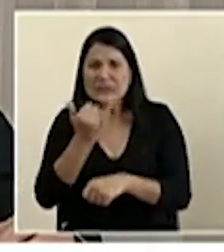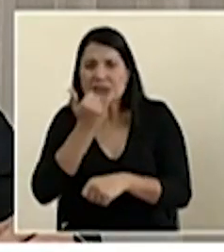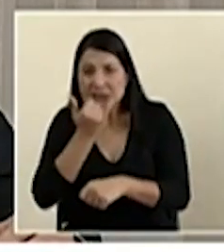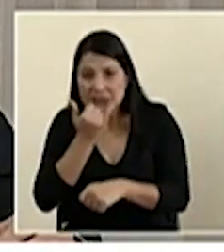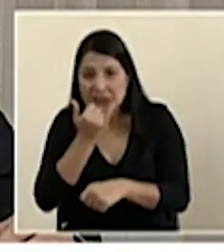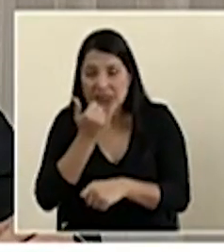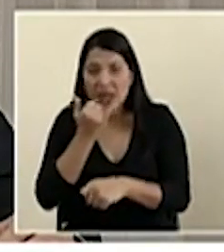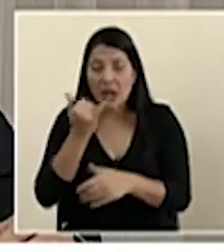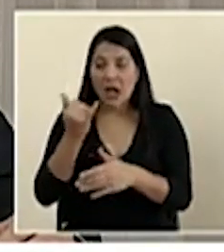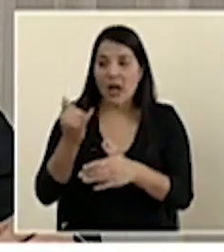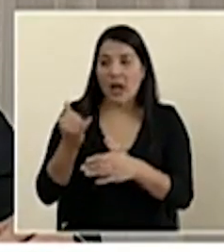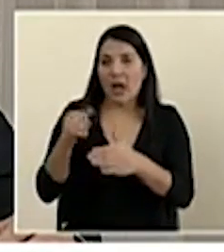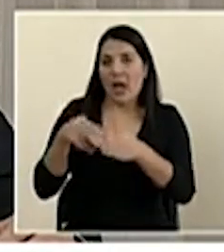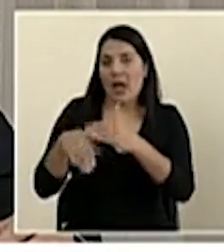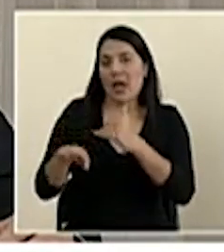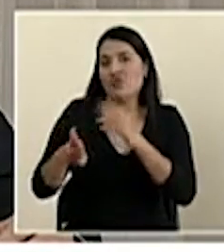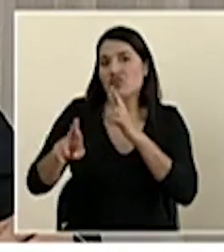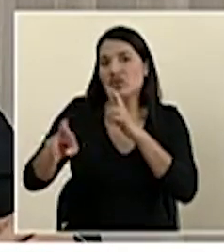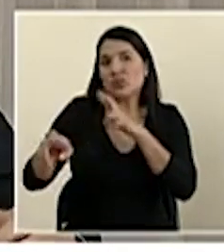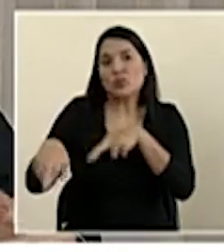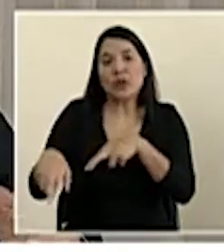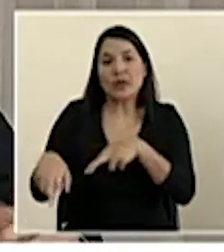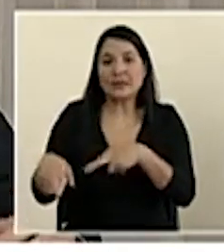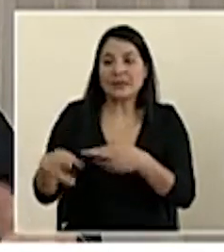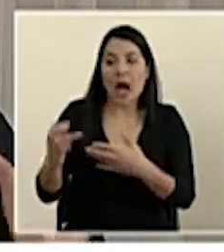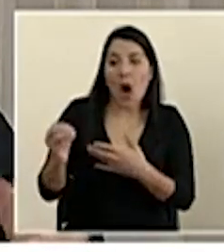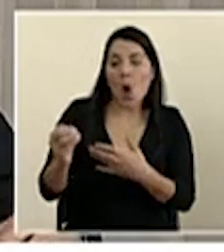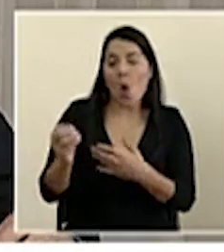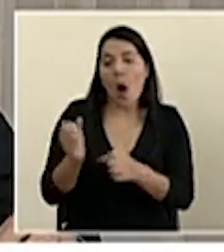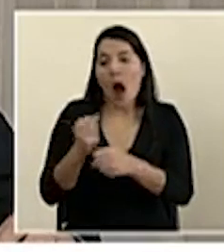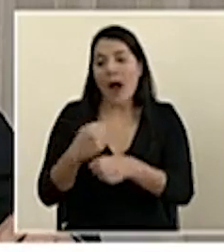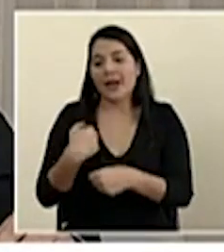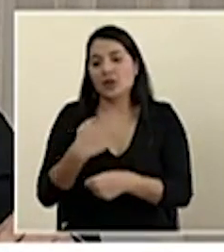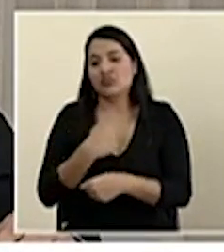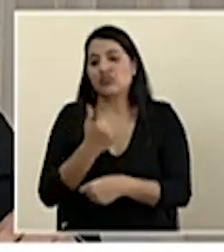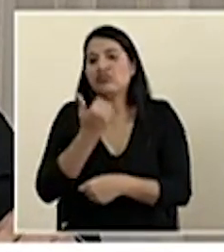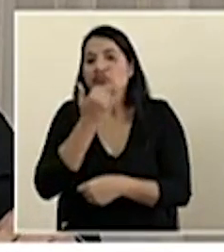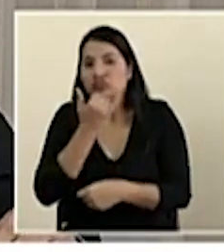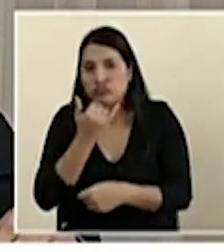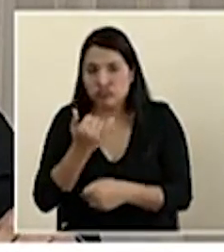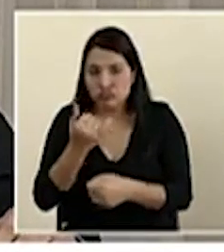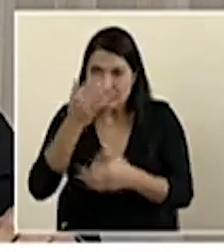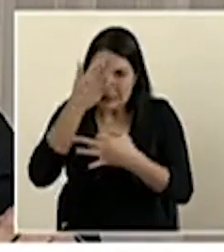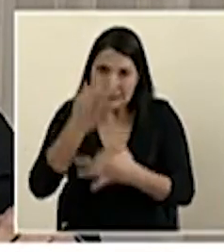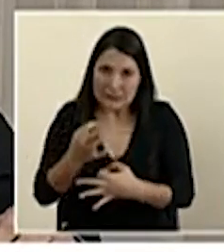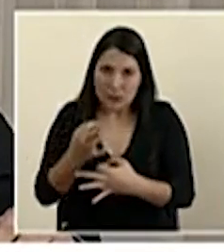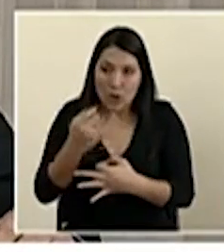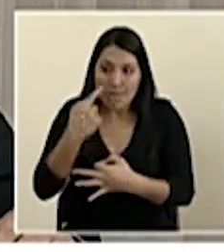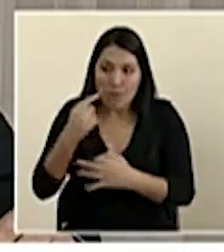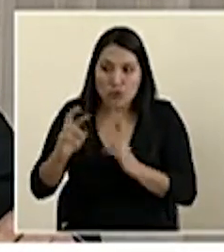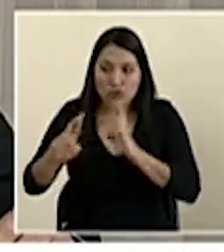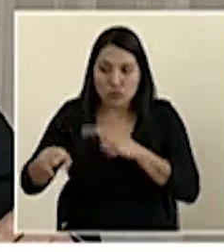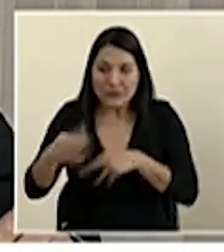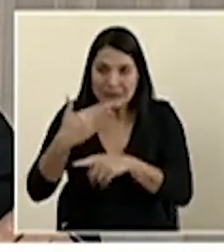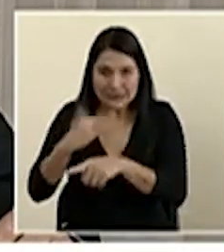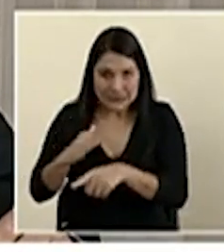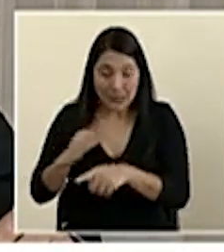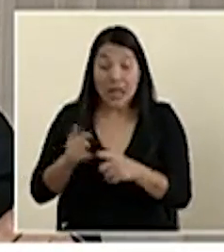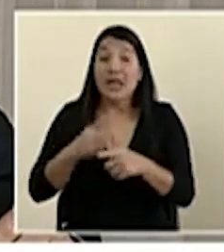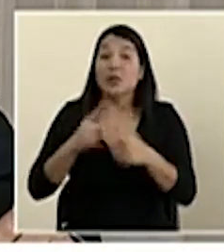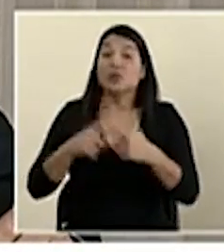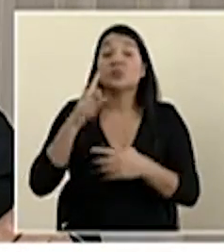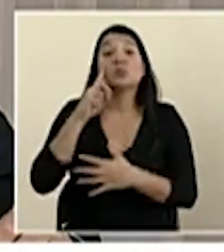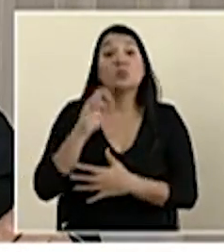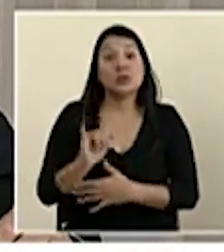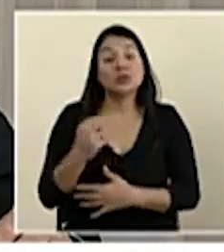en conductas o manejos inadecuados con respecto al nivel poblacional y por eso es que tenemos